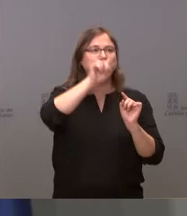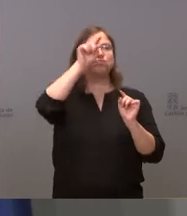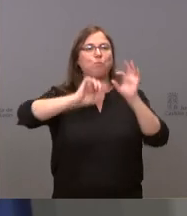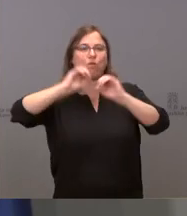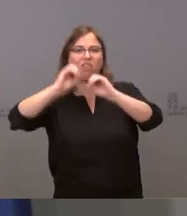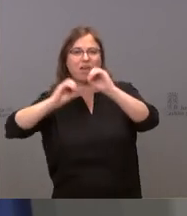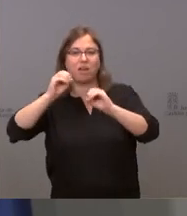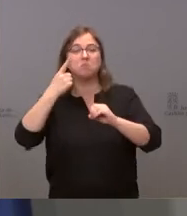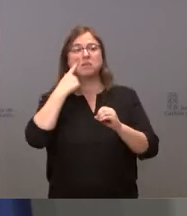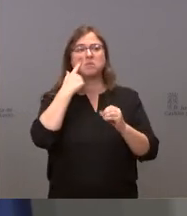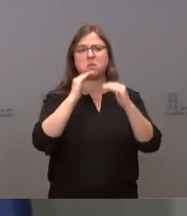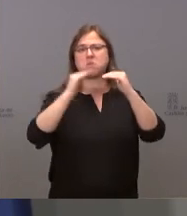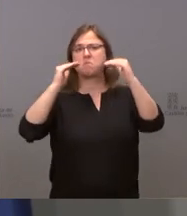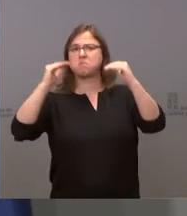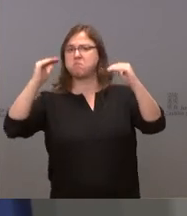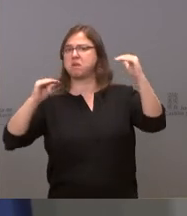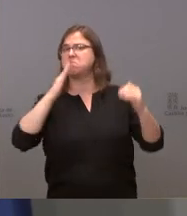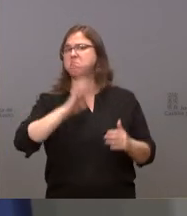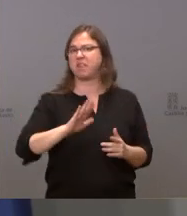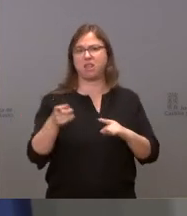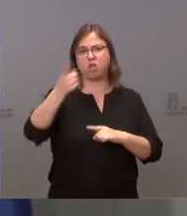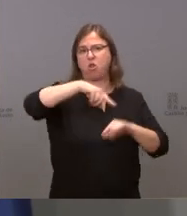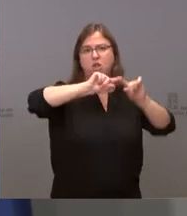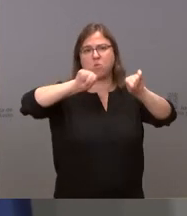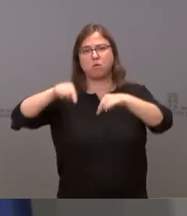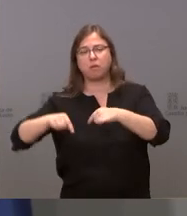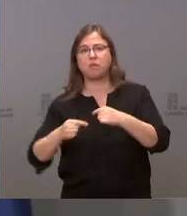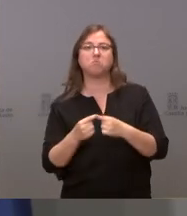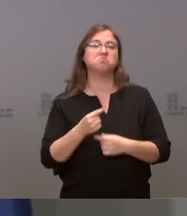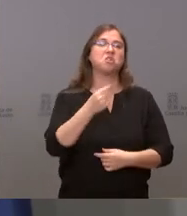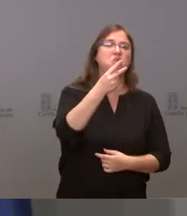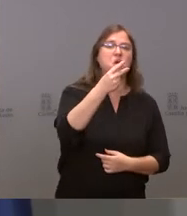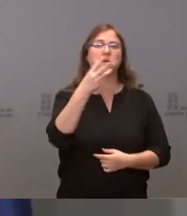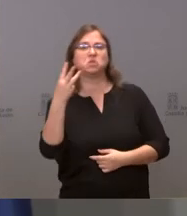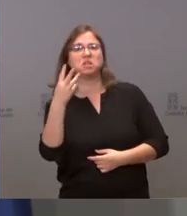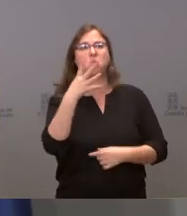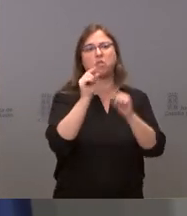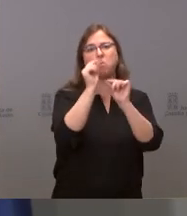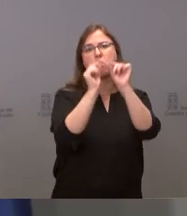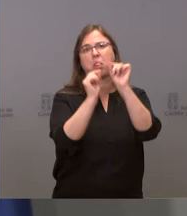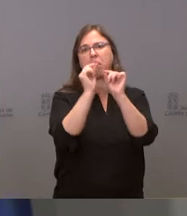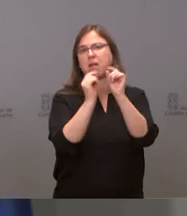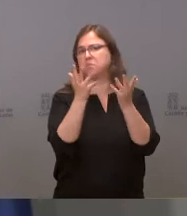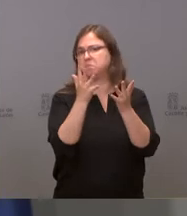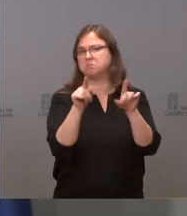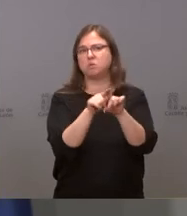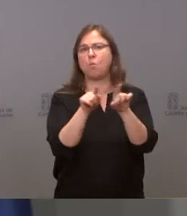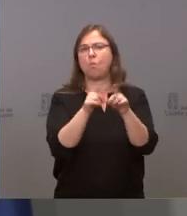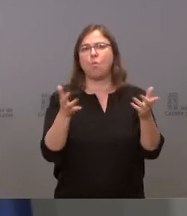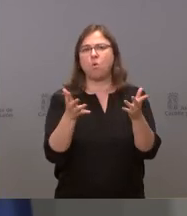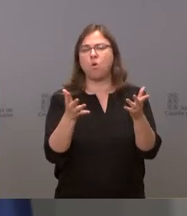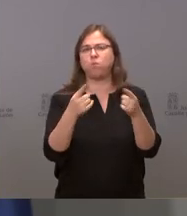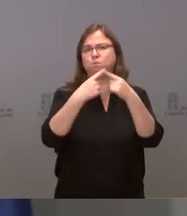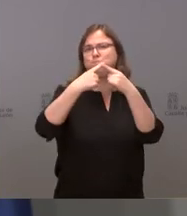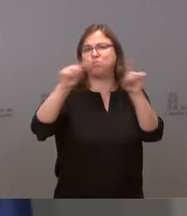Ven que todas ellas, más o menos, van convergiendo, van convergiendo con diferencias de dos, tres, cuatro puntos, pero no tiene que